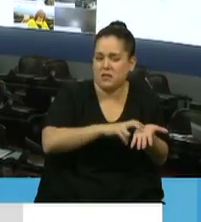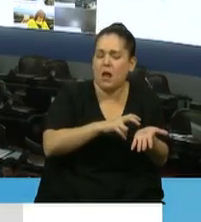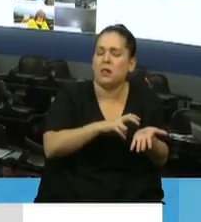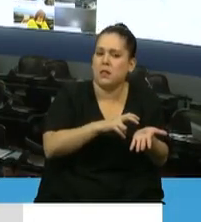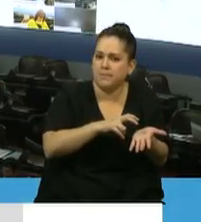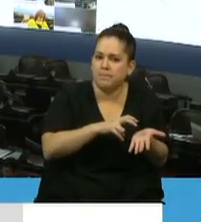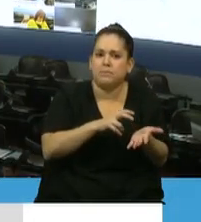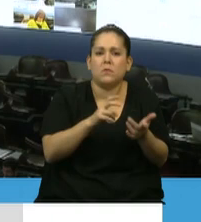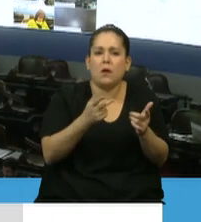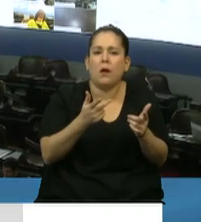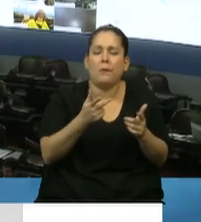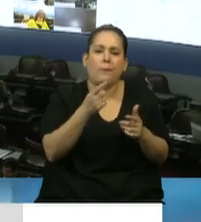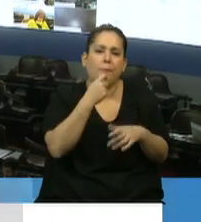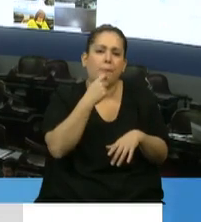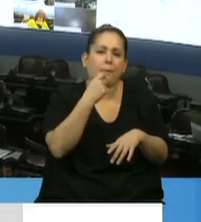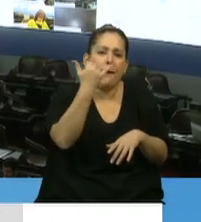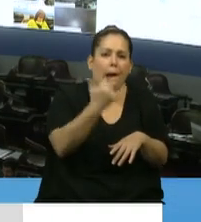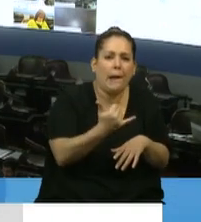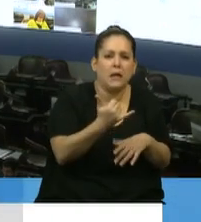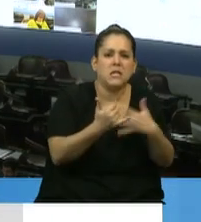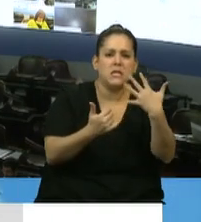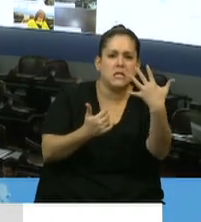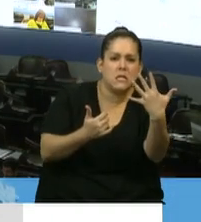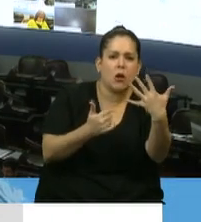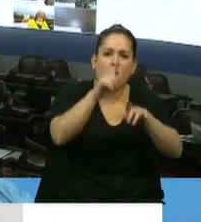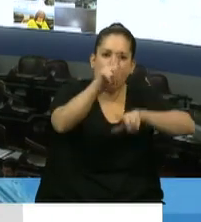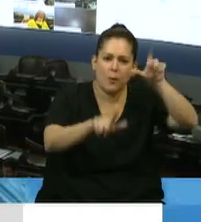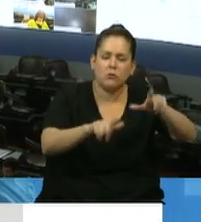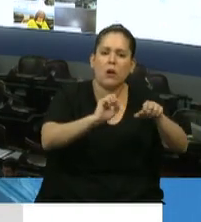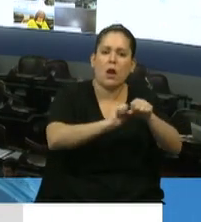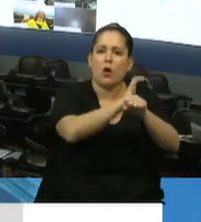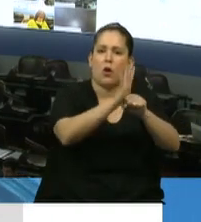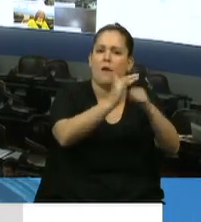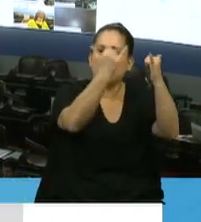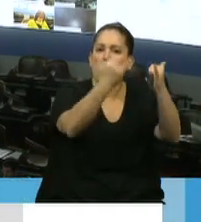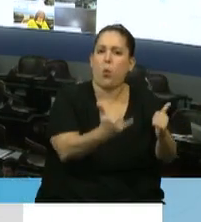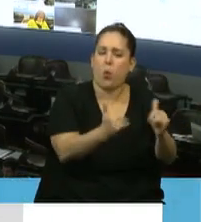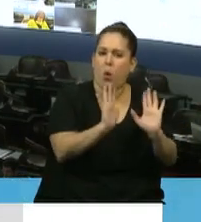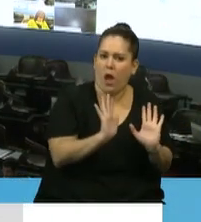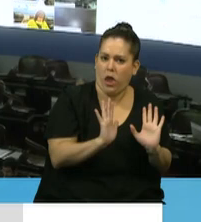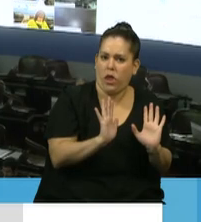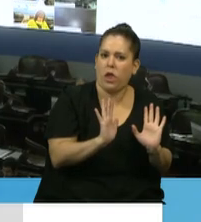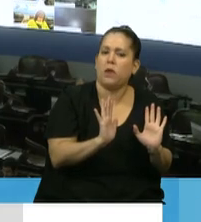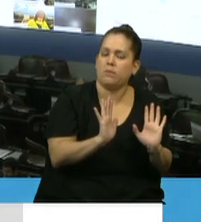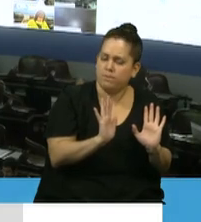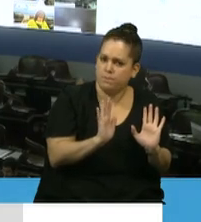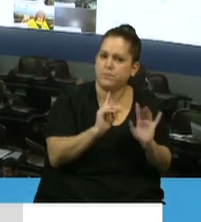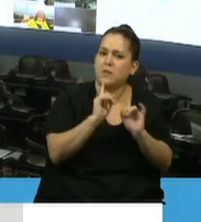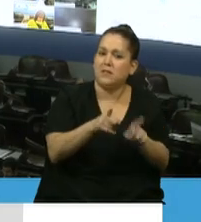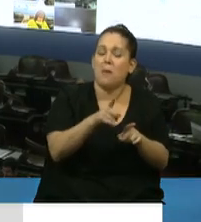no tenemos más de 5 casos, y hoy podemos reactivar cierta parte del sector